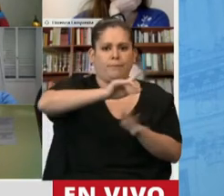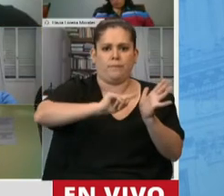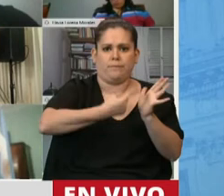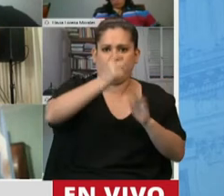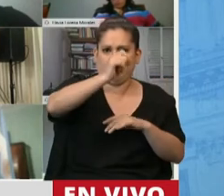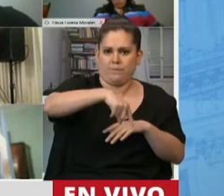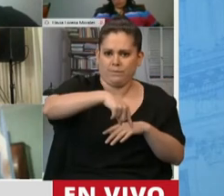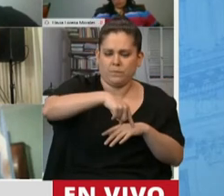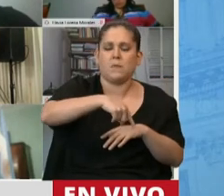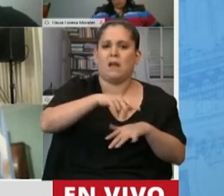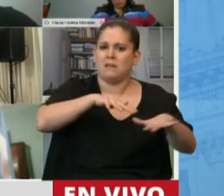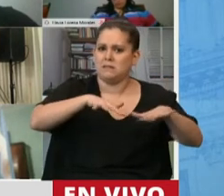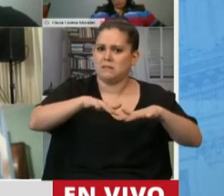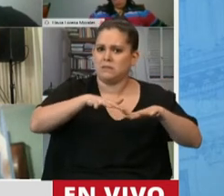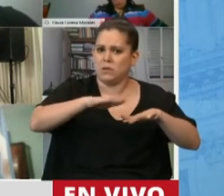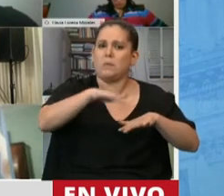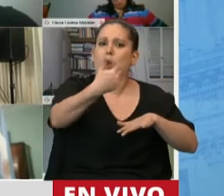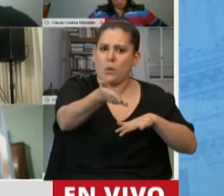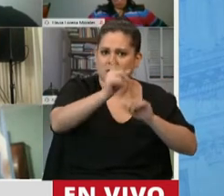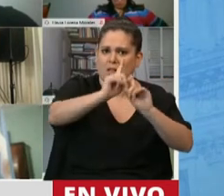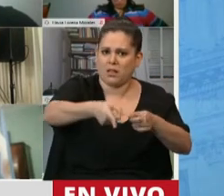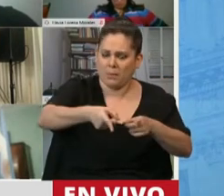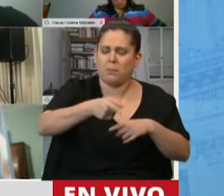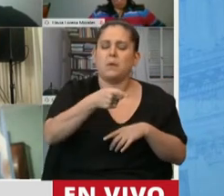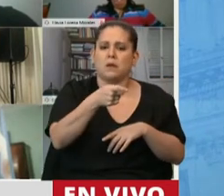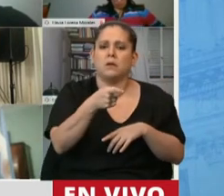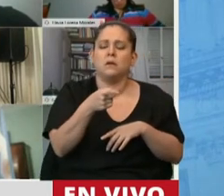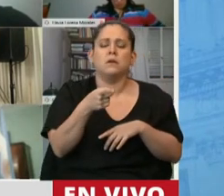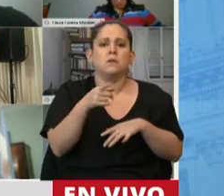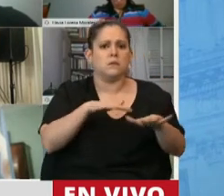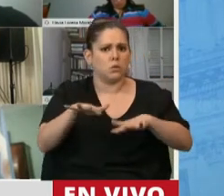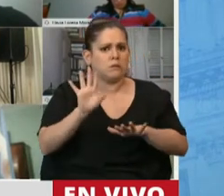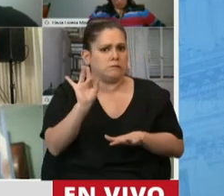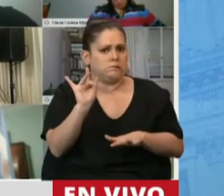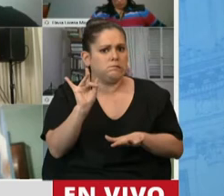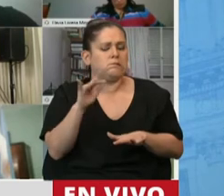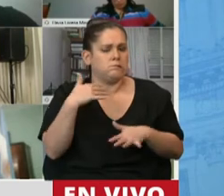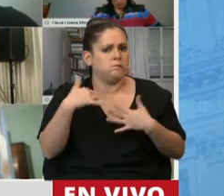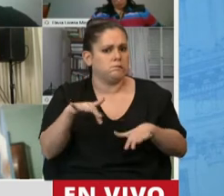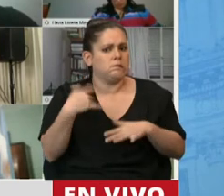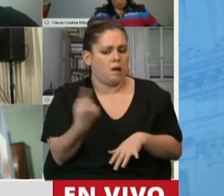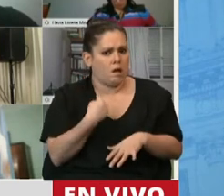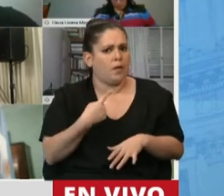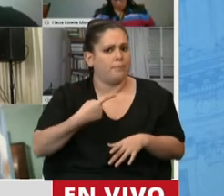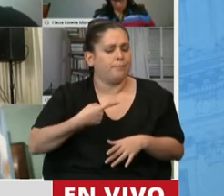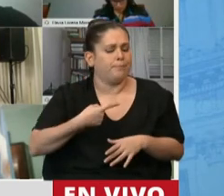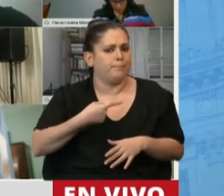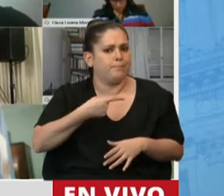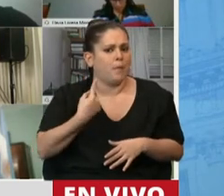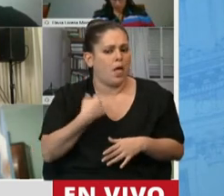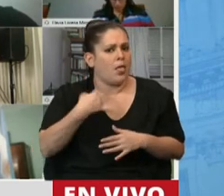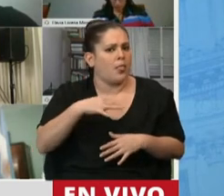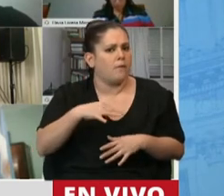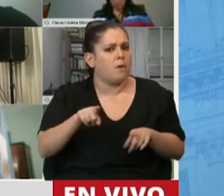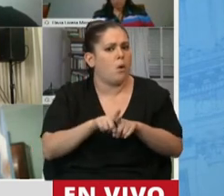es muy crítica y amerita que como dirigentes todos demos un